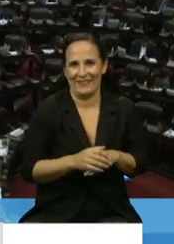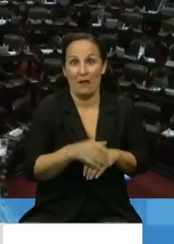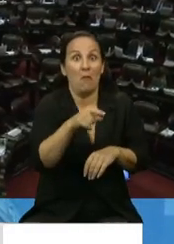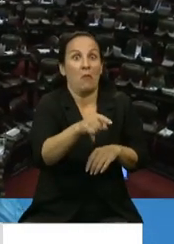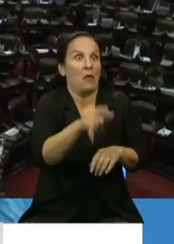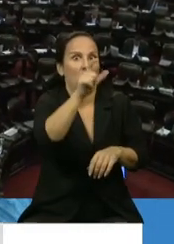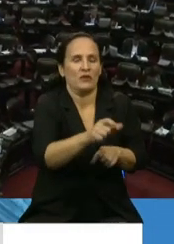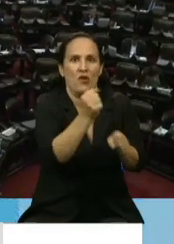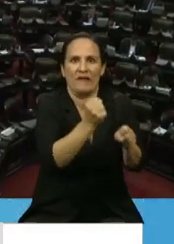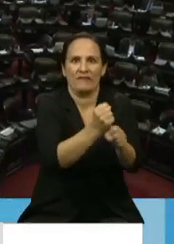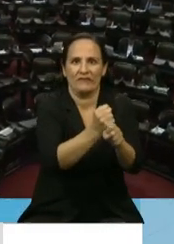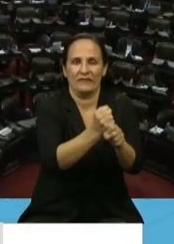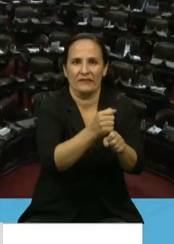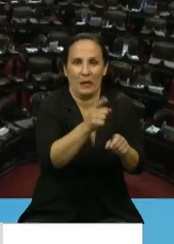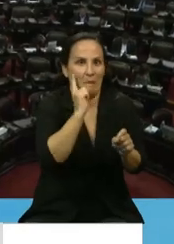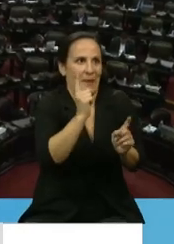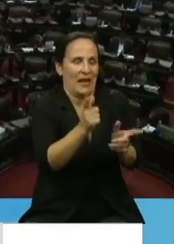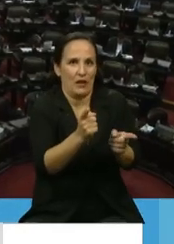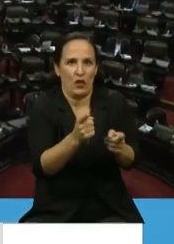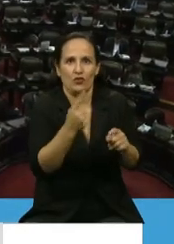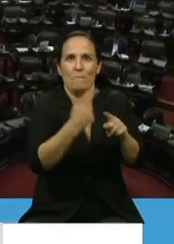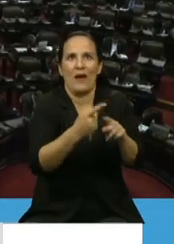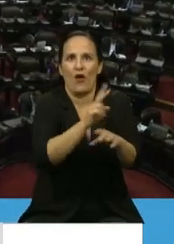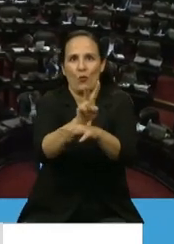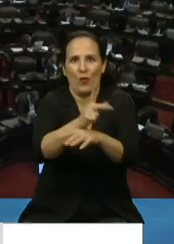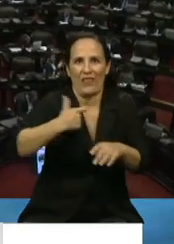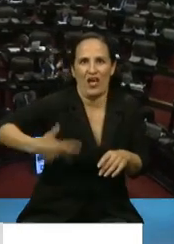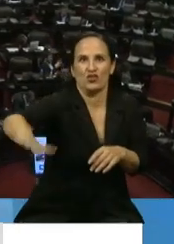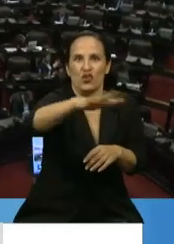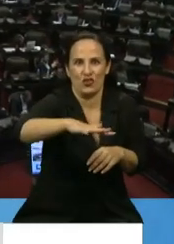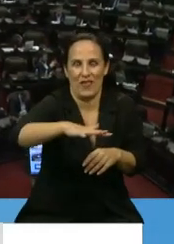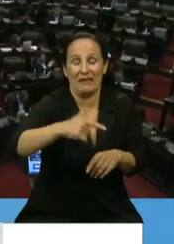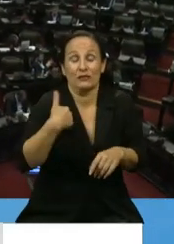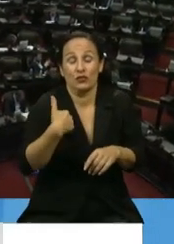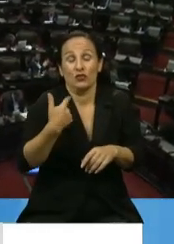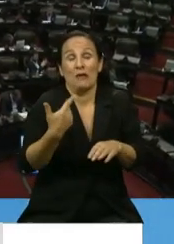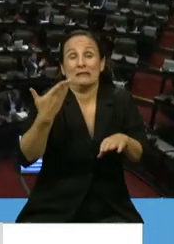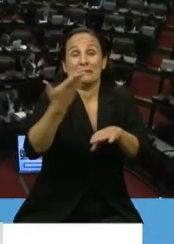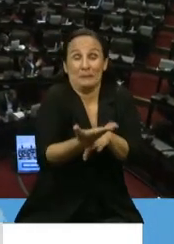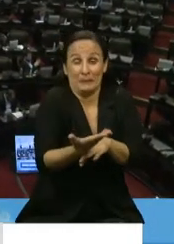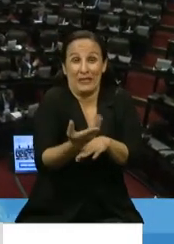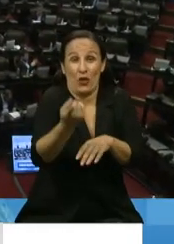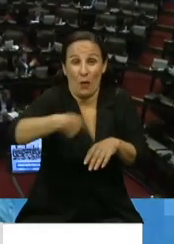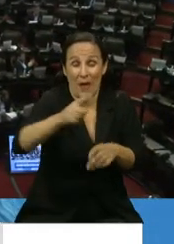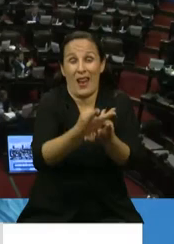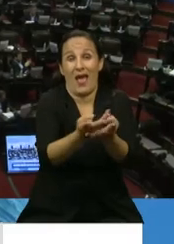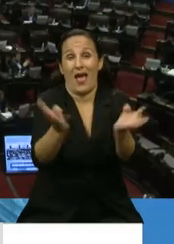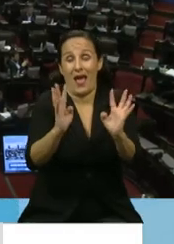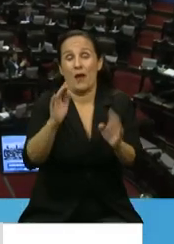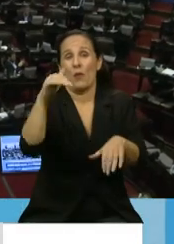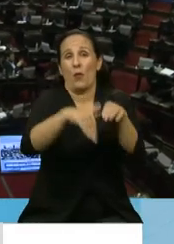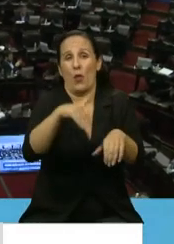de la sociedad así que señor presidente voy a reforzar el pedido para que esta honorable cámara vote